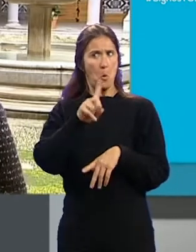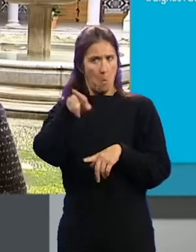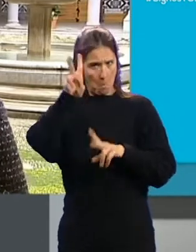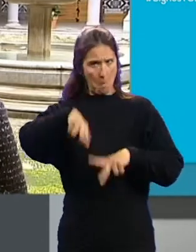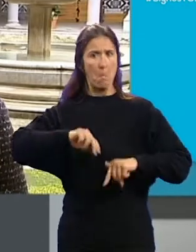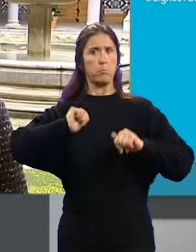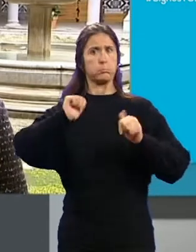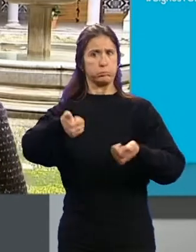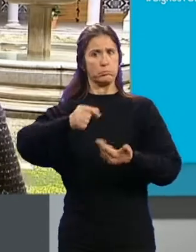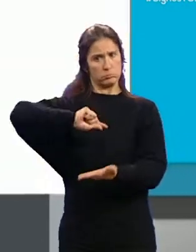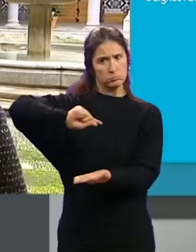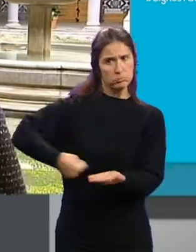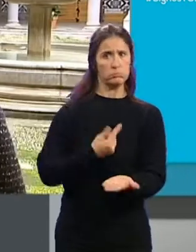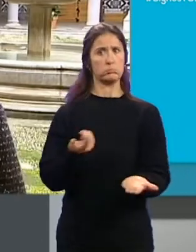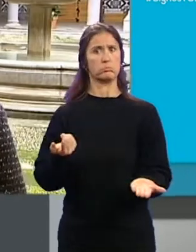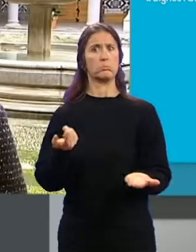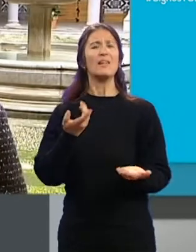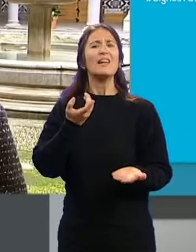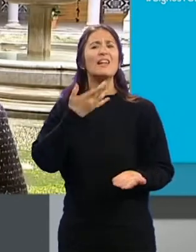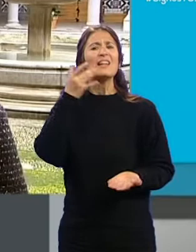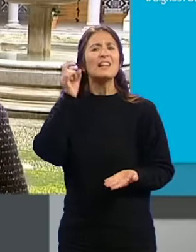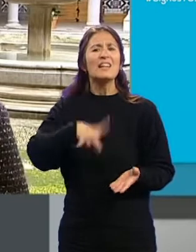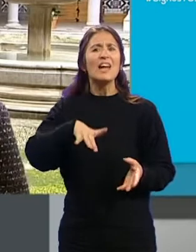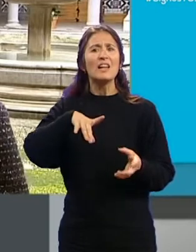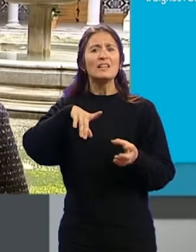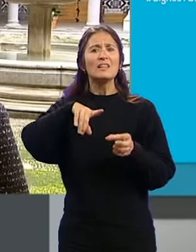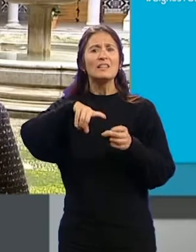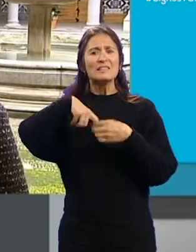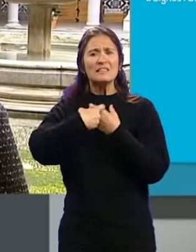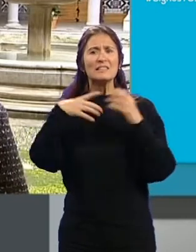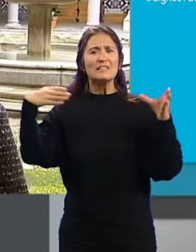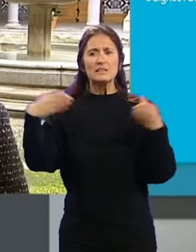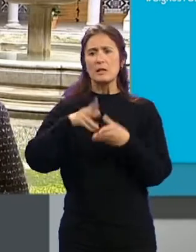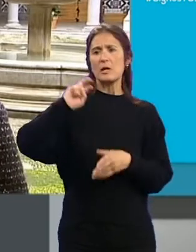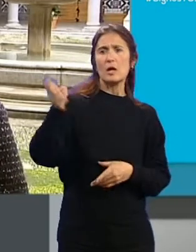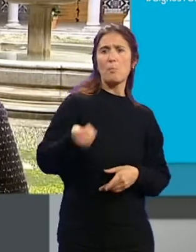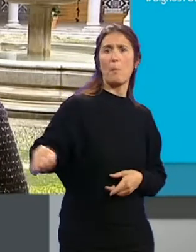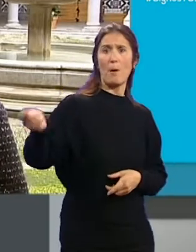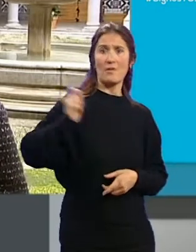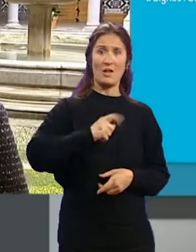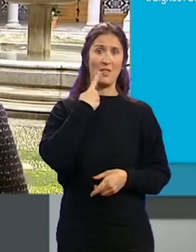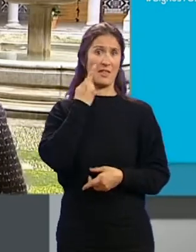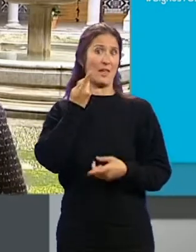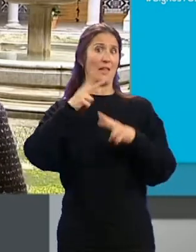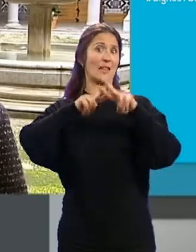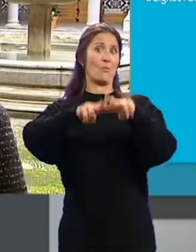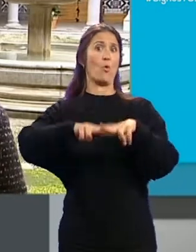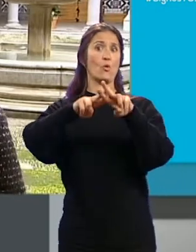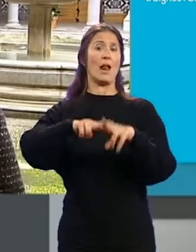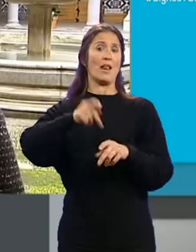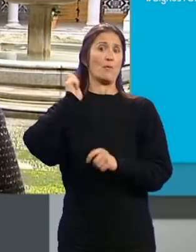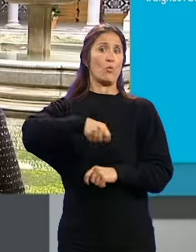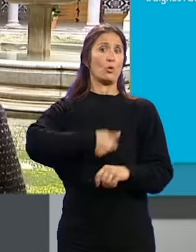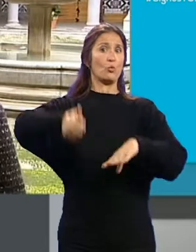y además firmó la venta. Quienes conformarán ese equipo multidisciplinar que dijo la perito del TSJ... ...que tenía que tasar,